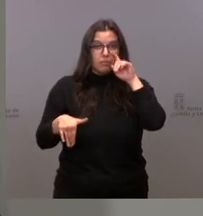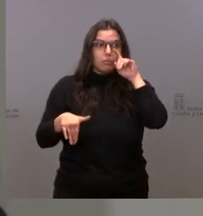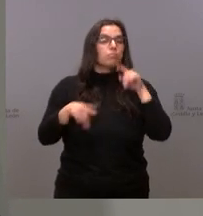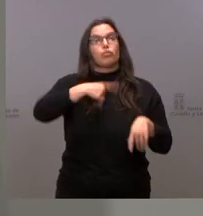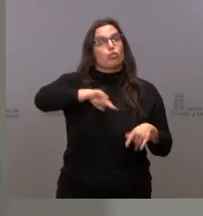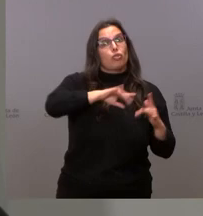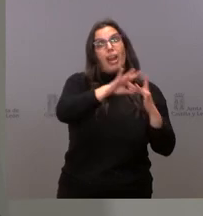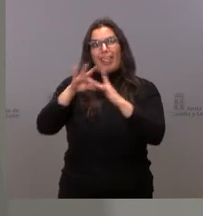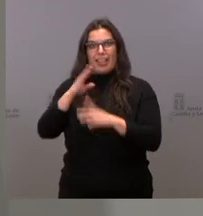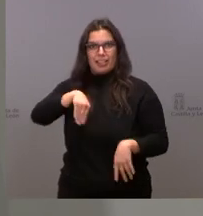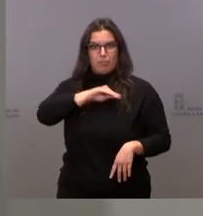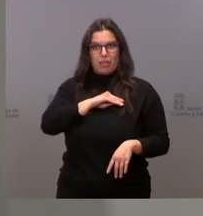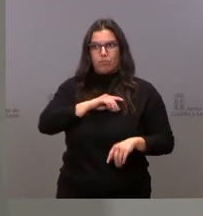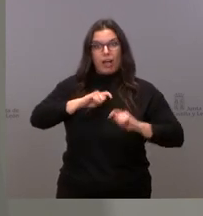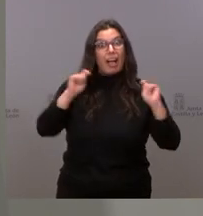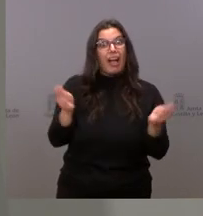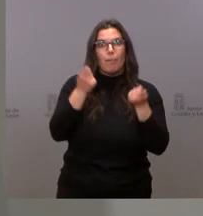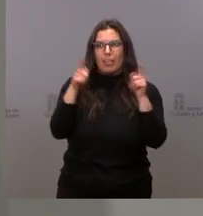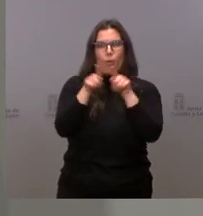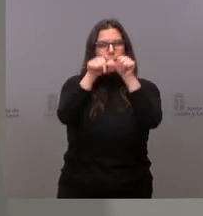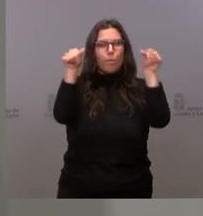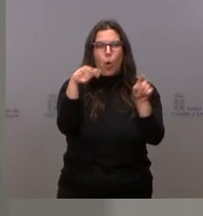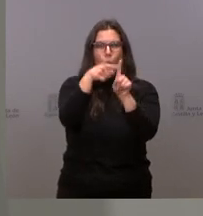vacunación en nuestro país con una campaña que creo que ha sido modélica.